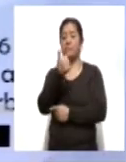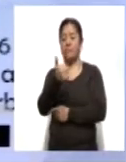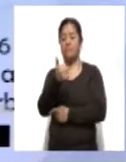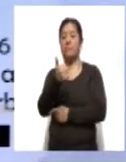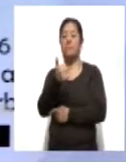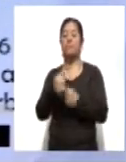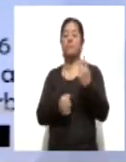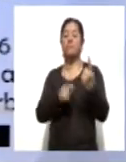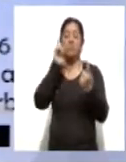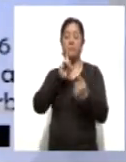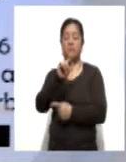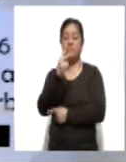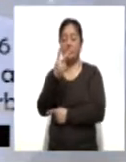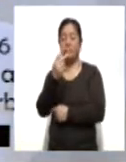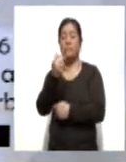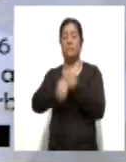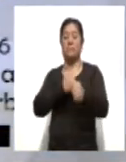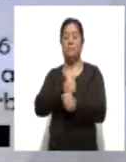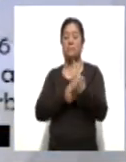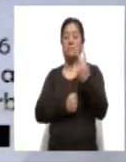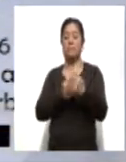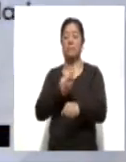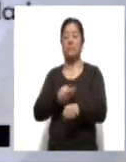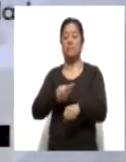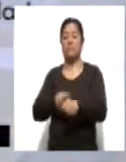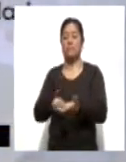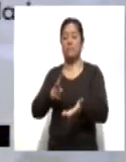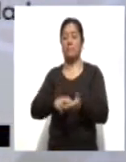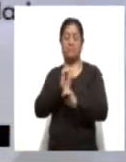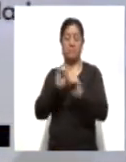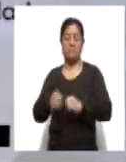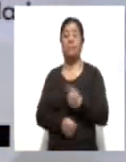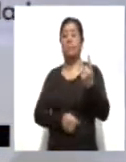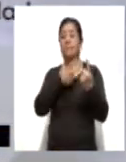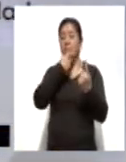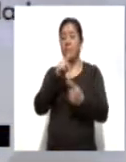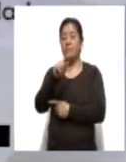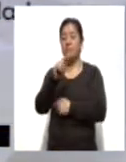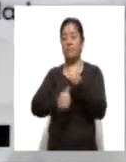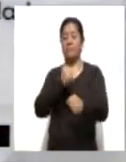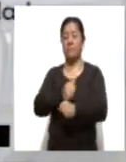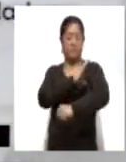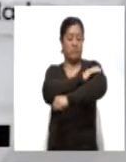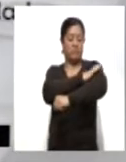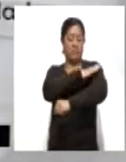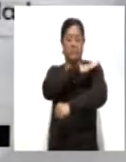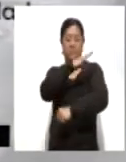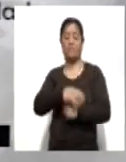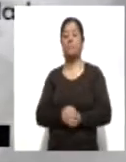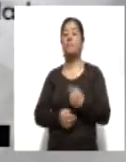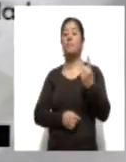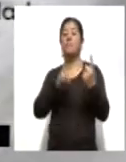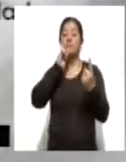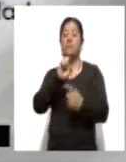y una mujer de 72 años, ambos sin ninguna comorbilidad, un masculino de 70 años con hipertensión arterial sistémica y